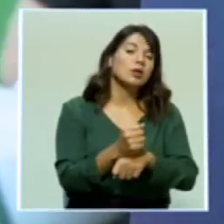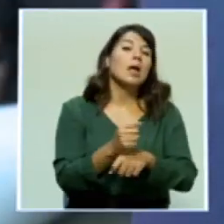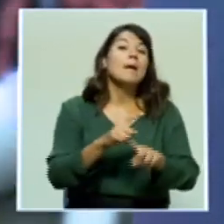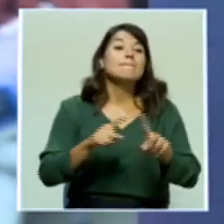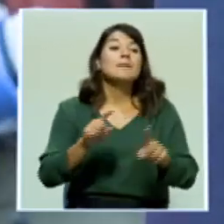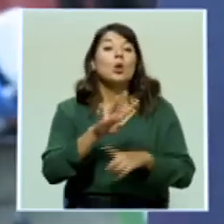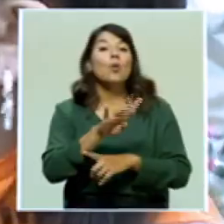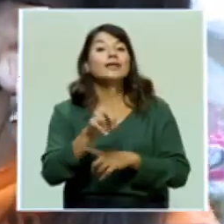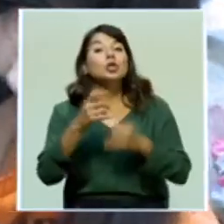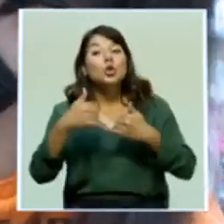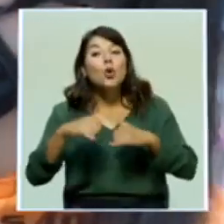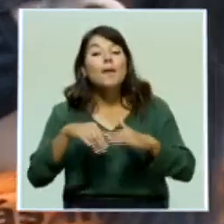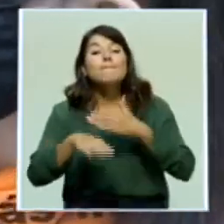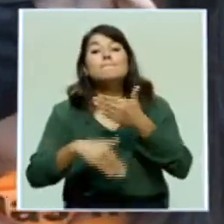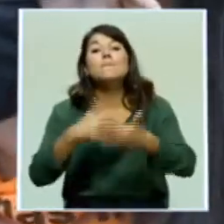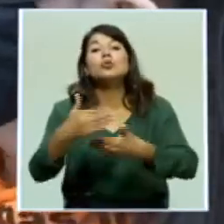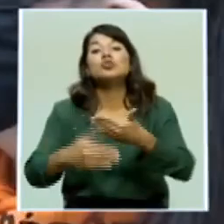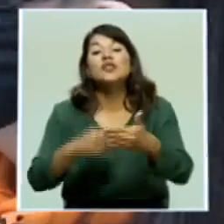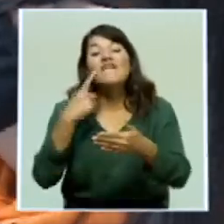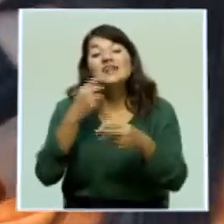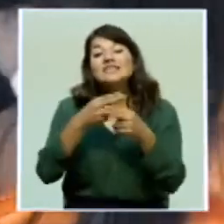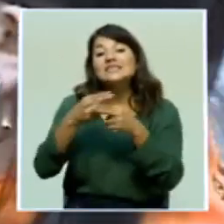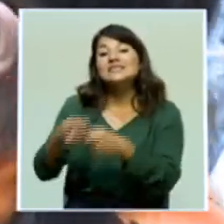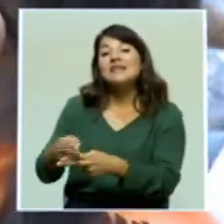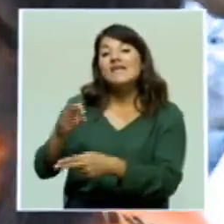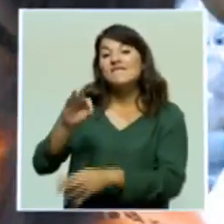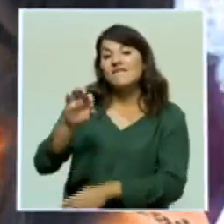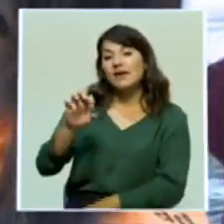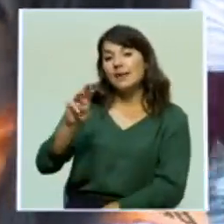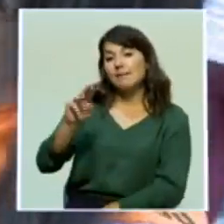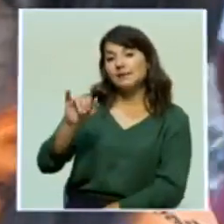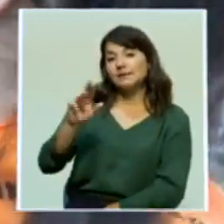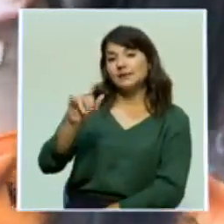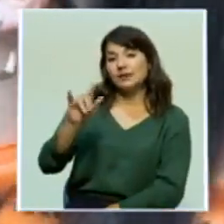están todavía en estudio para determinar si son femicidios.